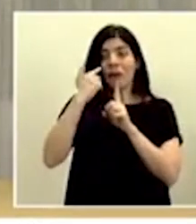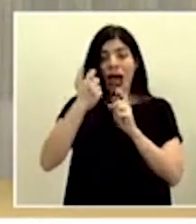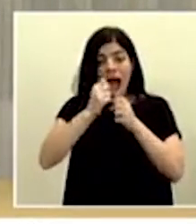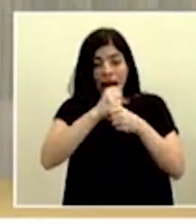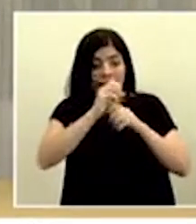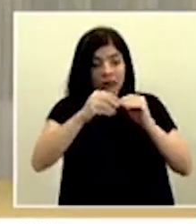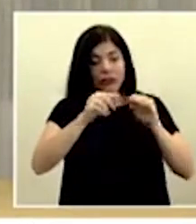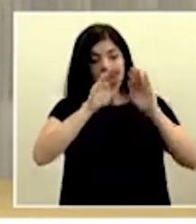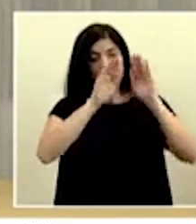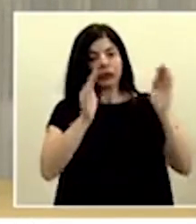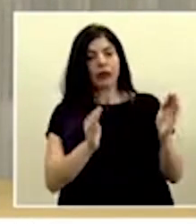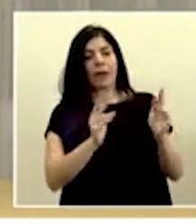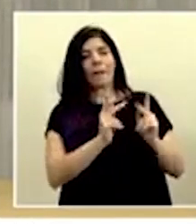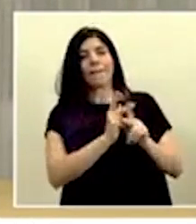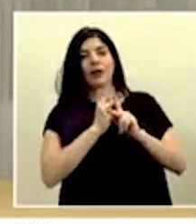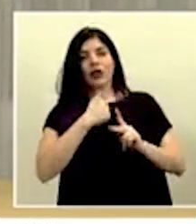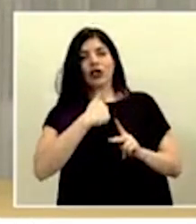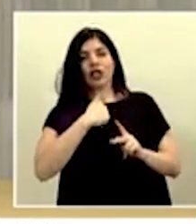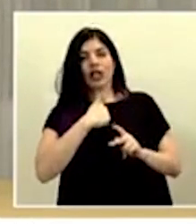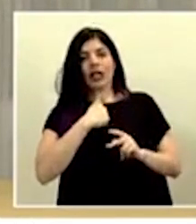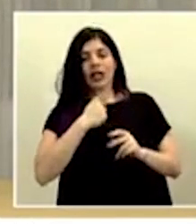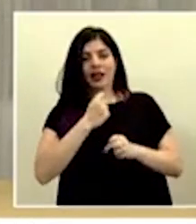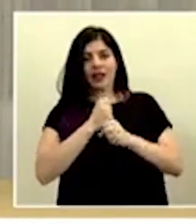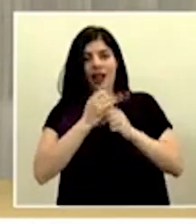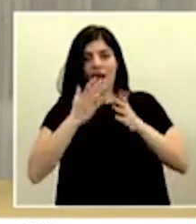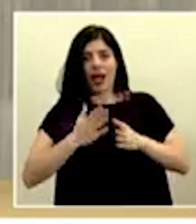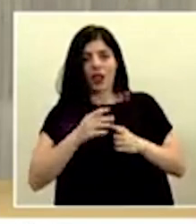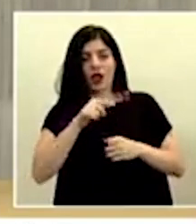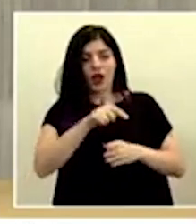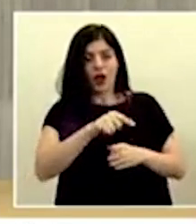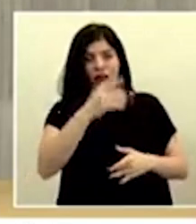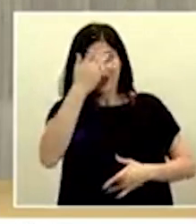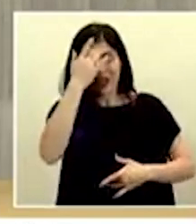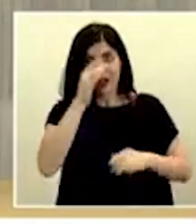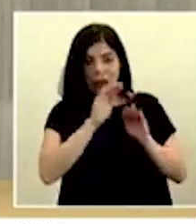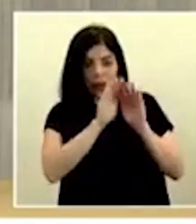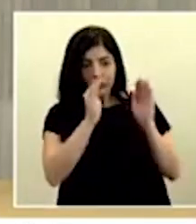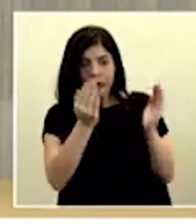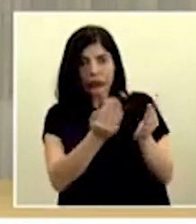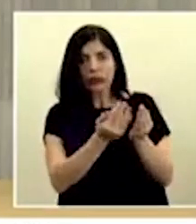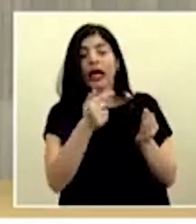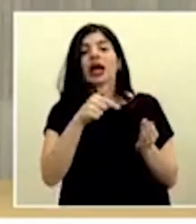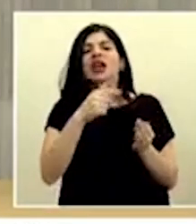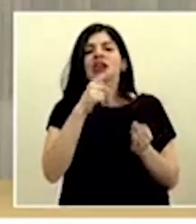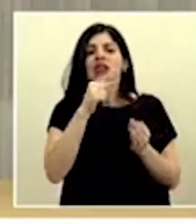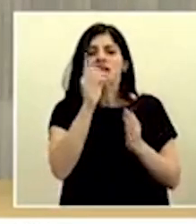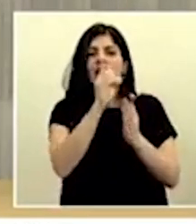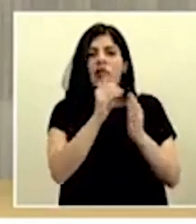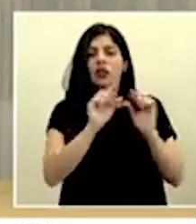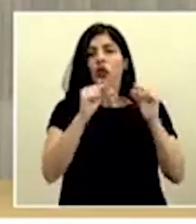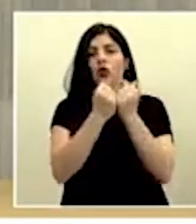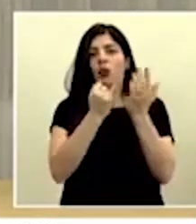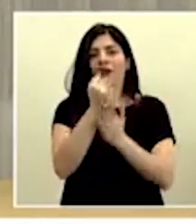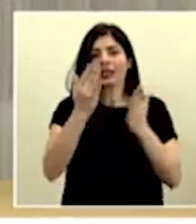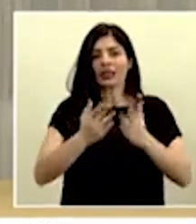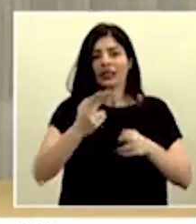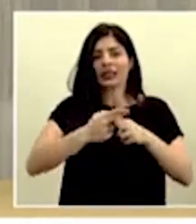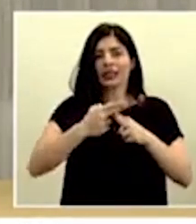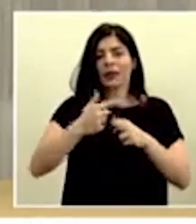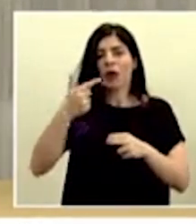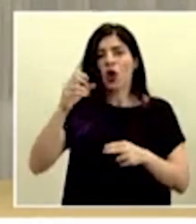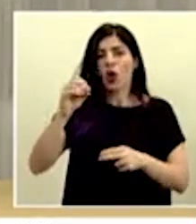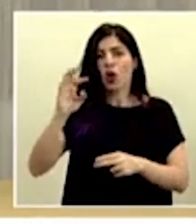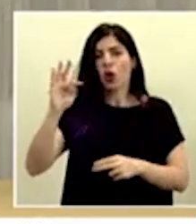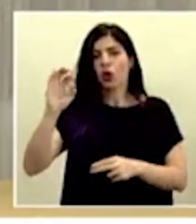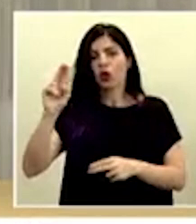Es un trabajo que fue posible y un diseño gracias a un grupo de investigación llamado GoTouch